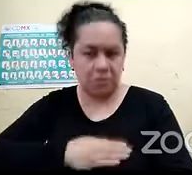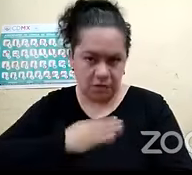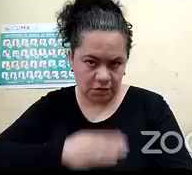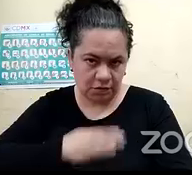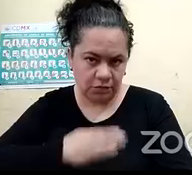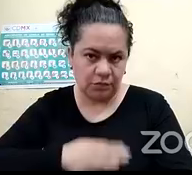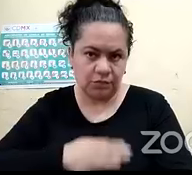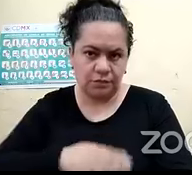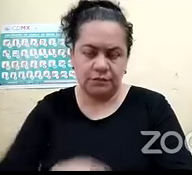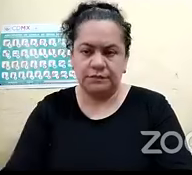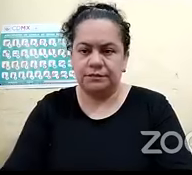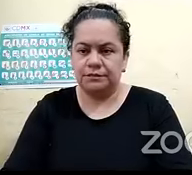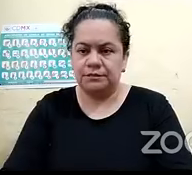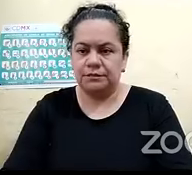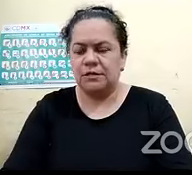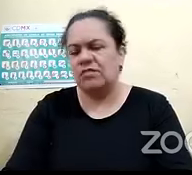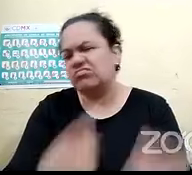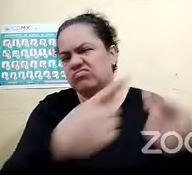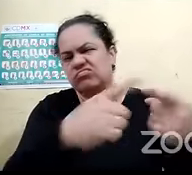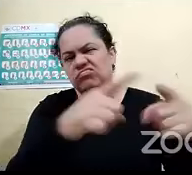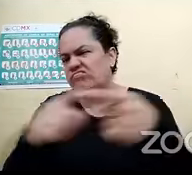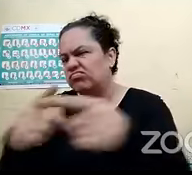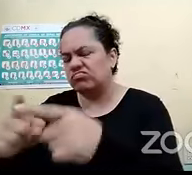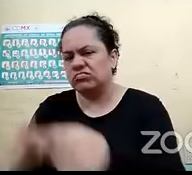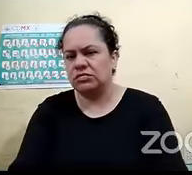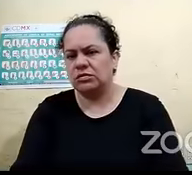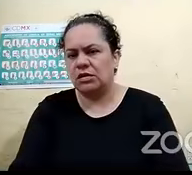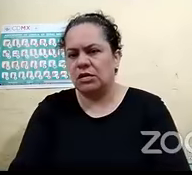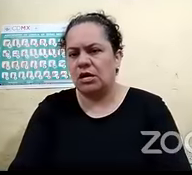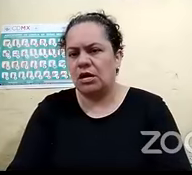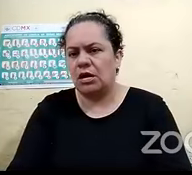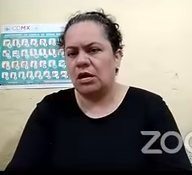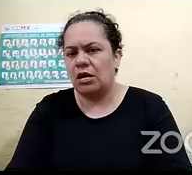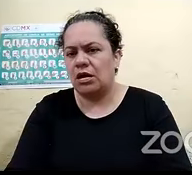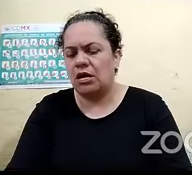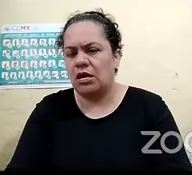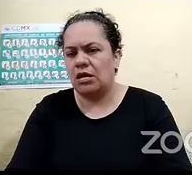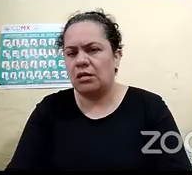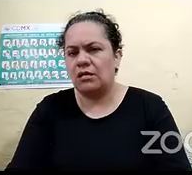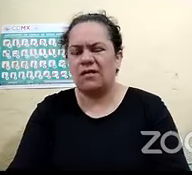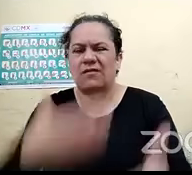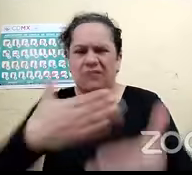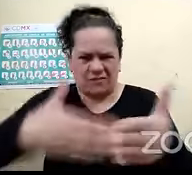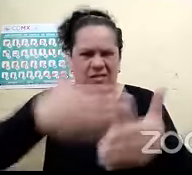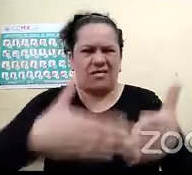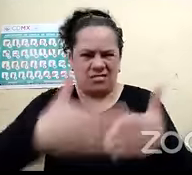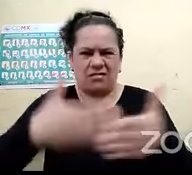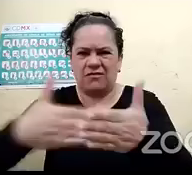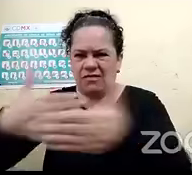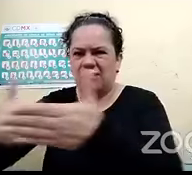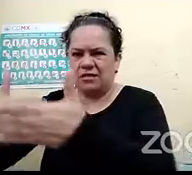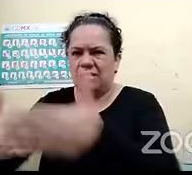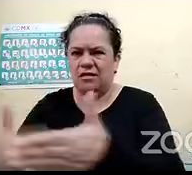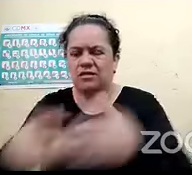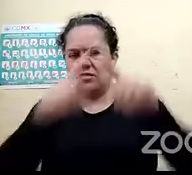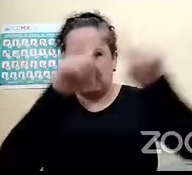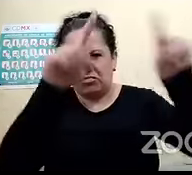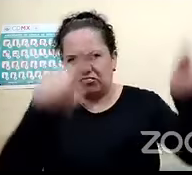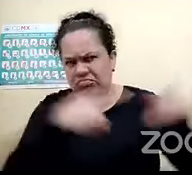y así o sea todo pero todo todo completo ¿no? todas partes ok